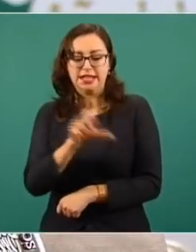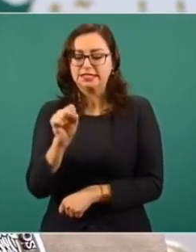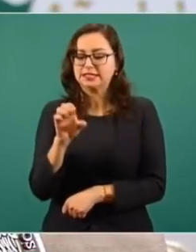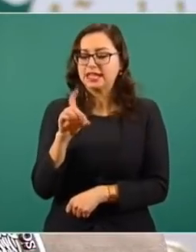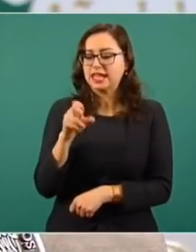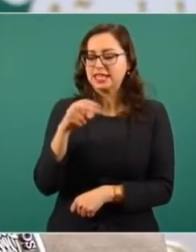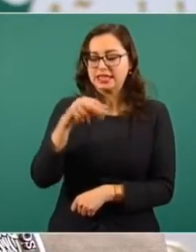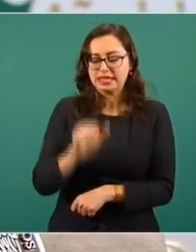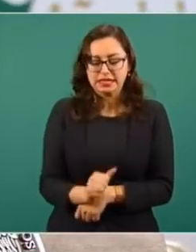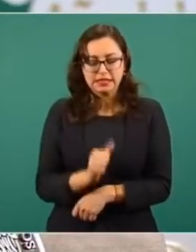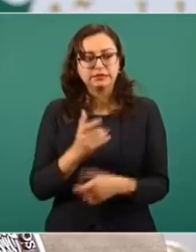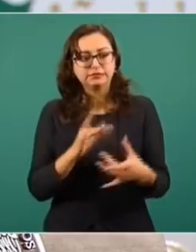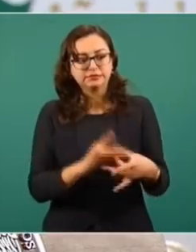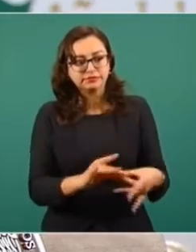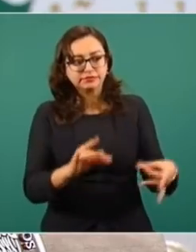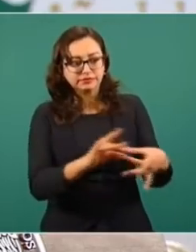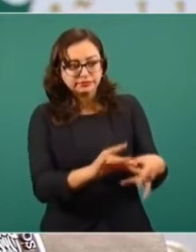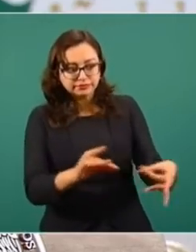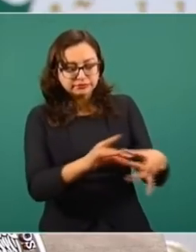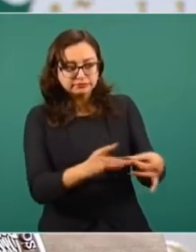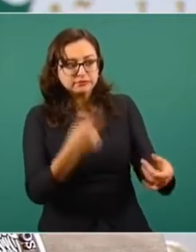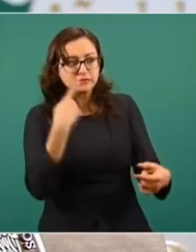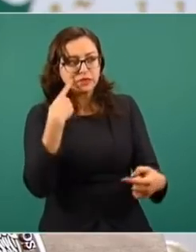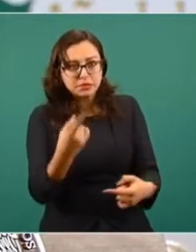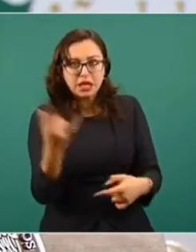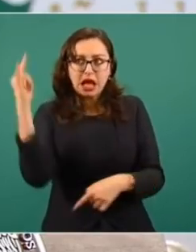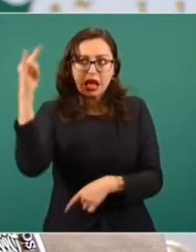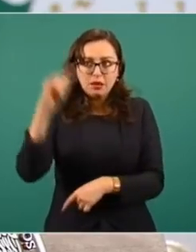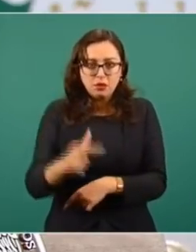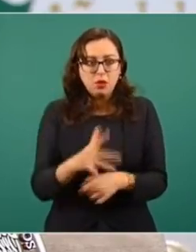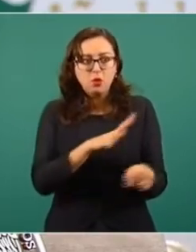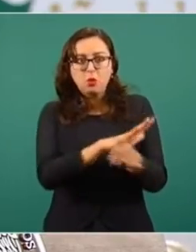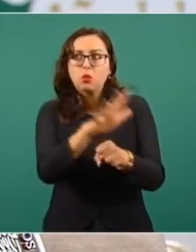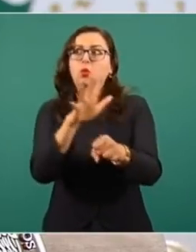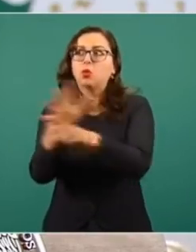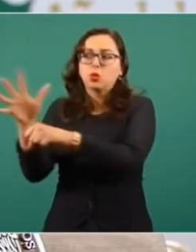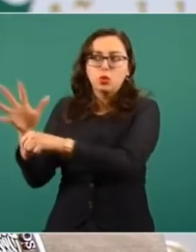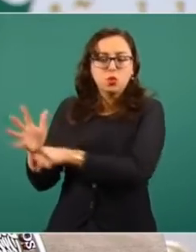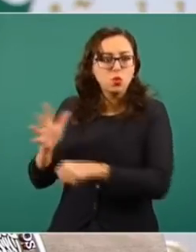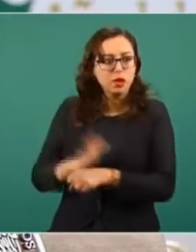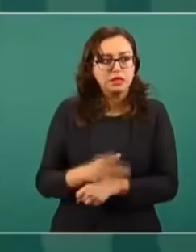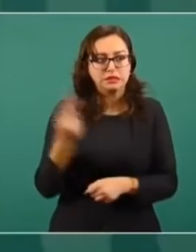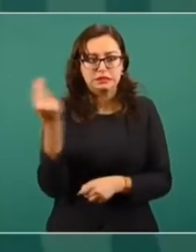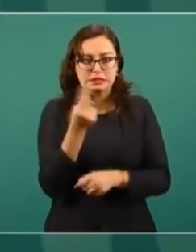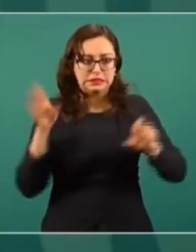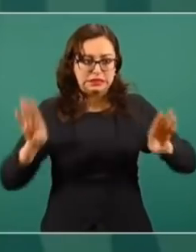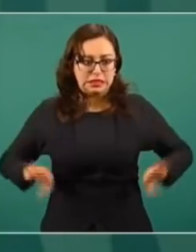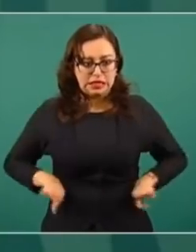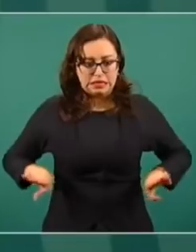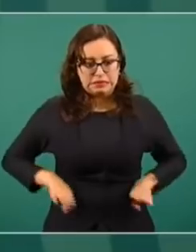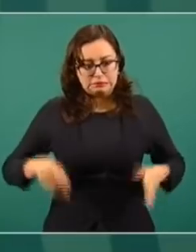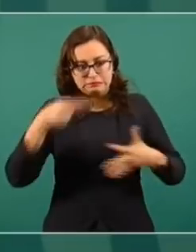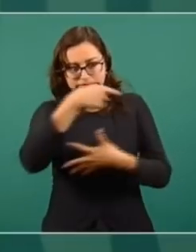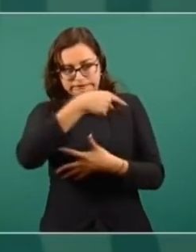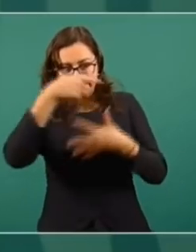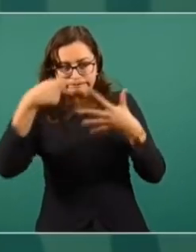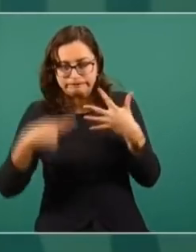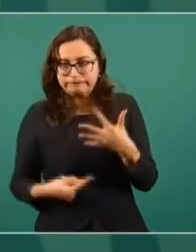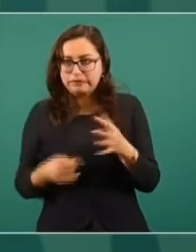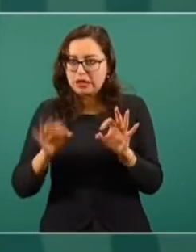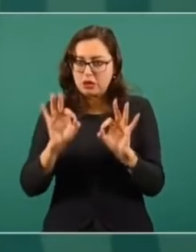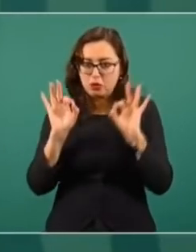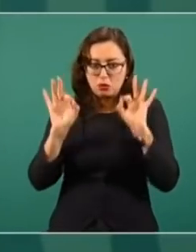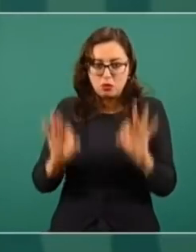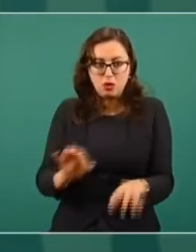especificaciones de todo este tipo de aeronaves que se requieren para el transporte y tenemos la colaboración del